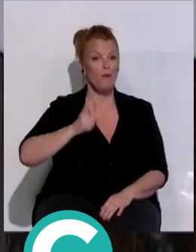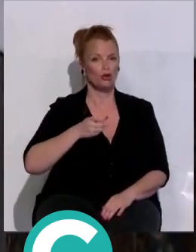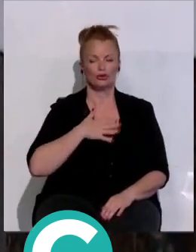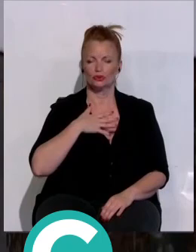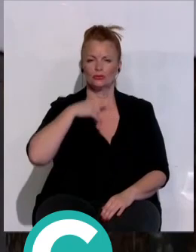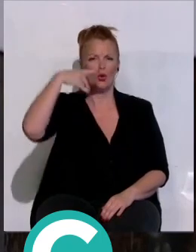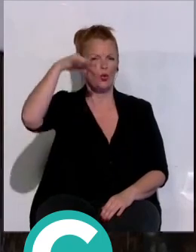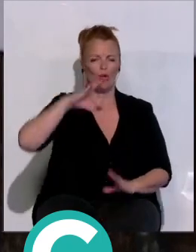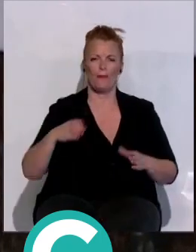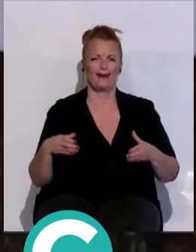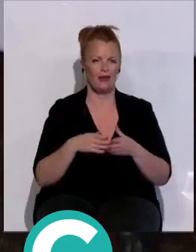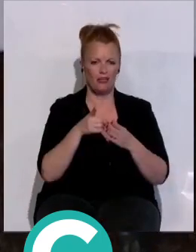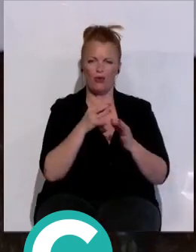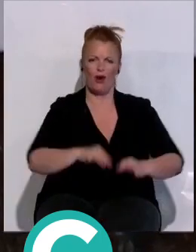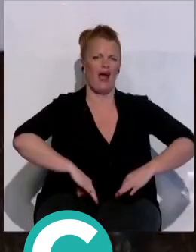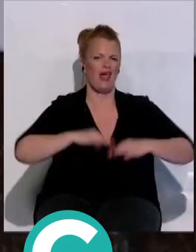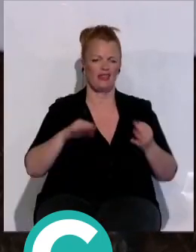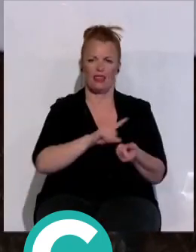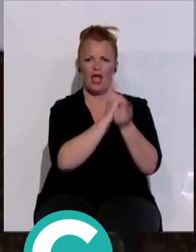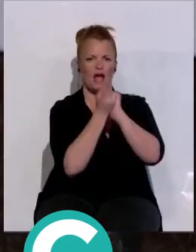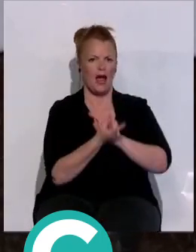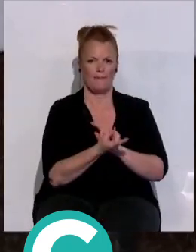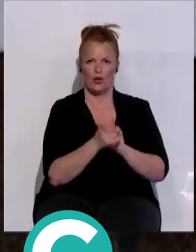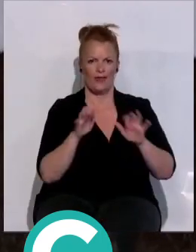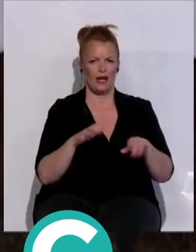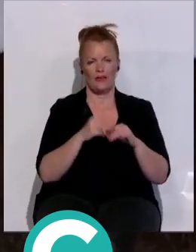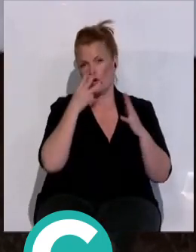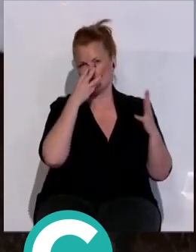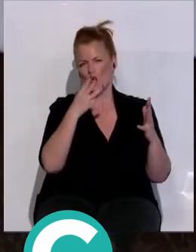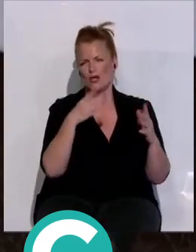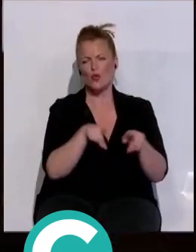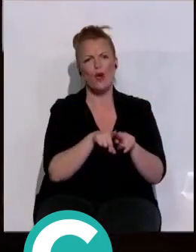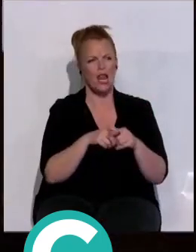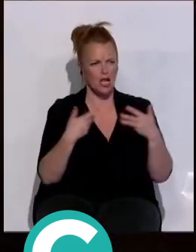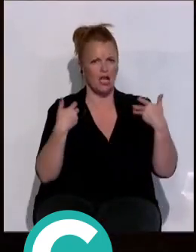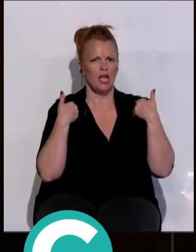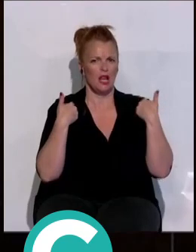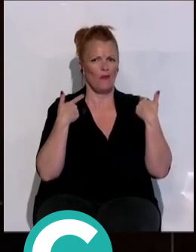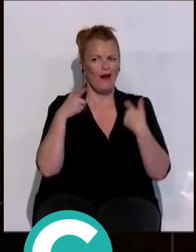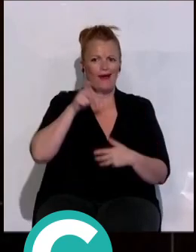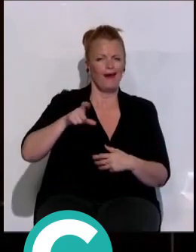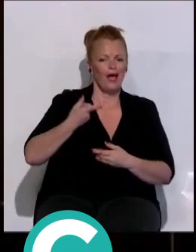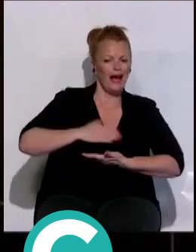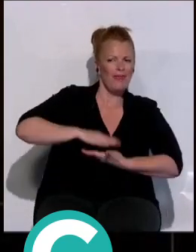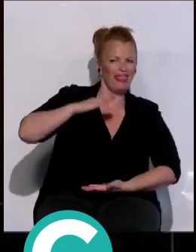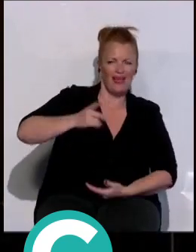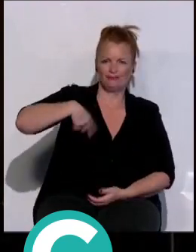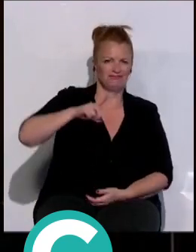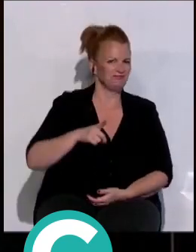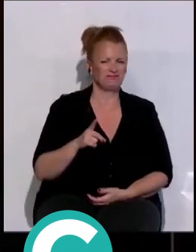que garantiza el cambio en Cádiz. Llevamos ocho años sufriendo la incompetencia del gobierno del Kichi.